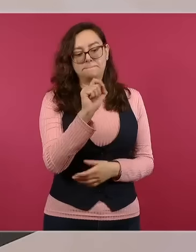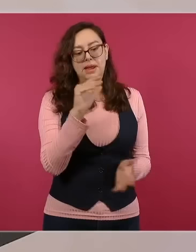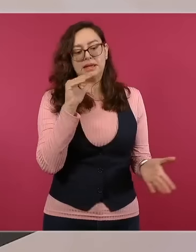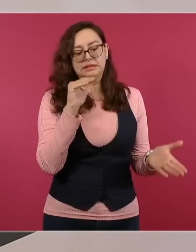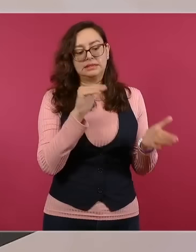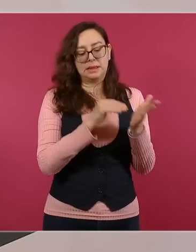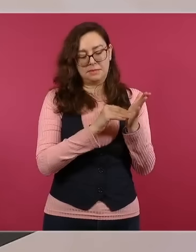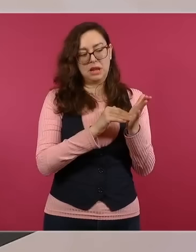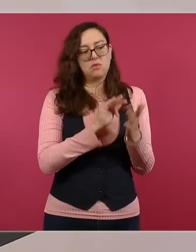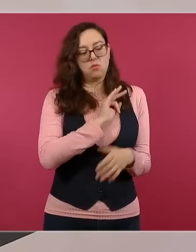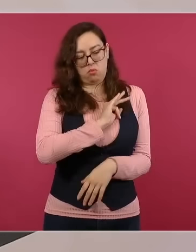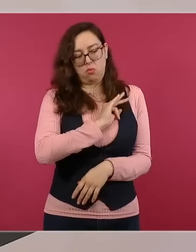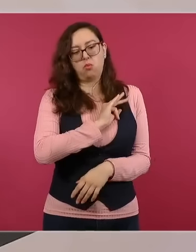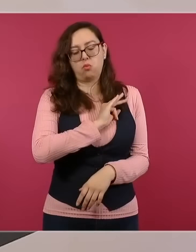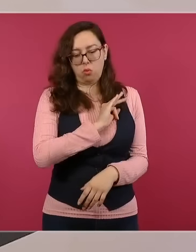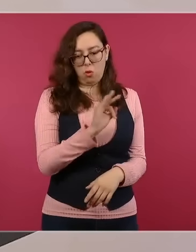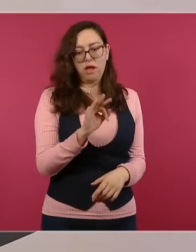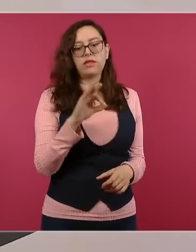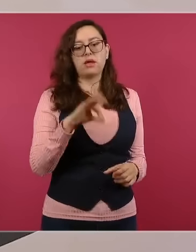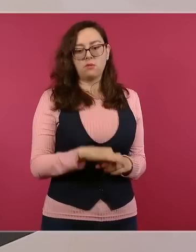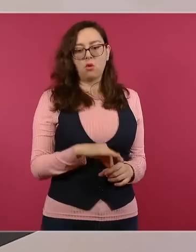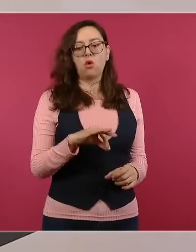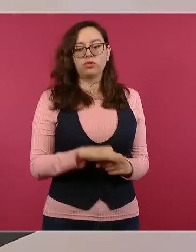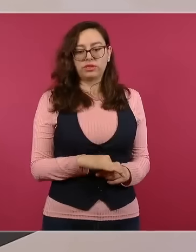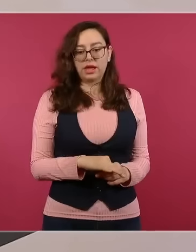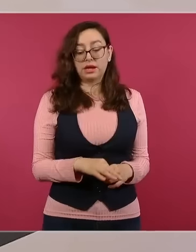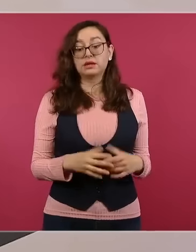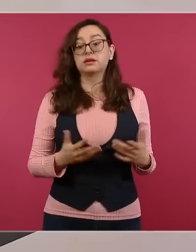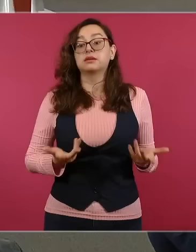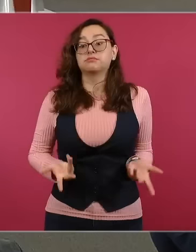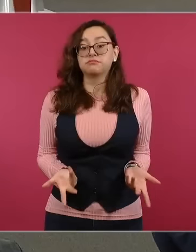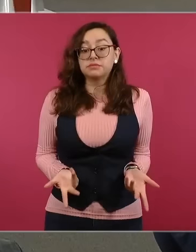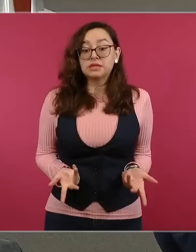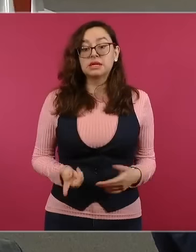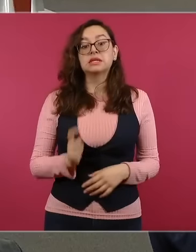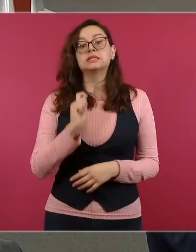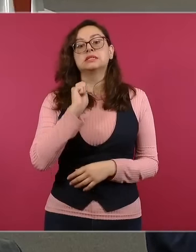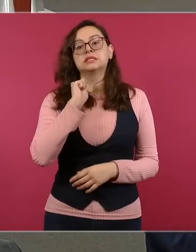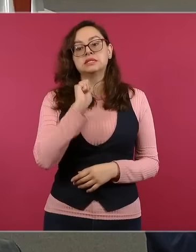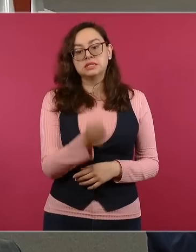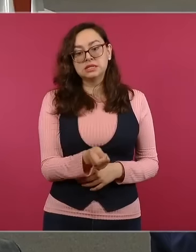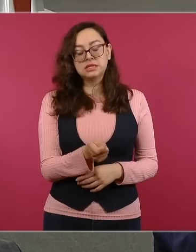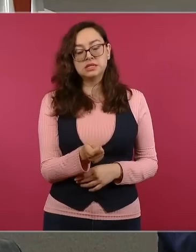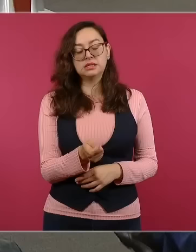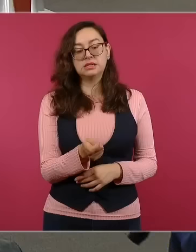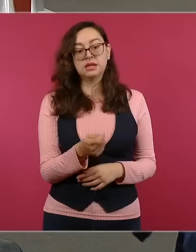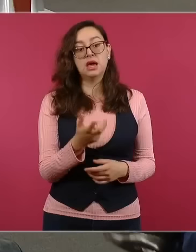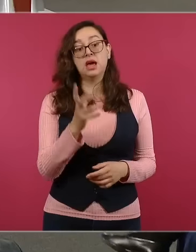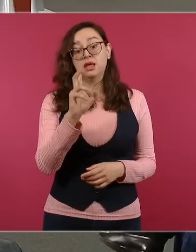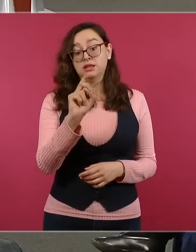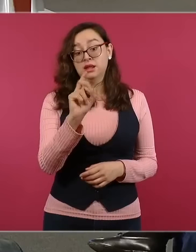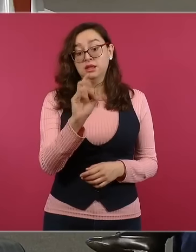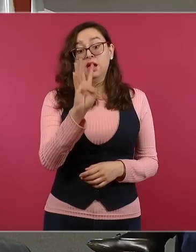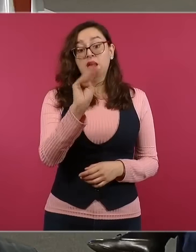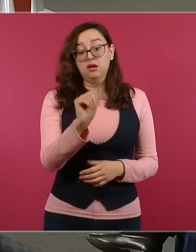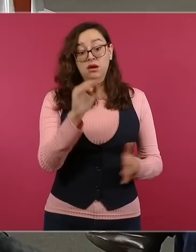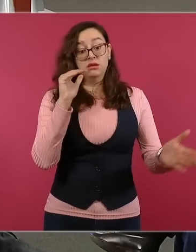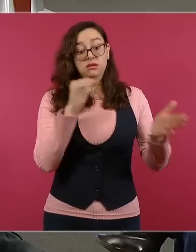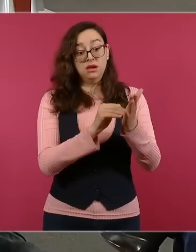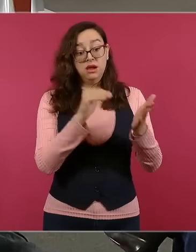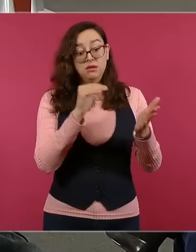casos que presentaban inconsistencia. O sea, van a poder votar de esos 39 mil